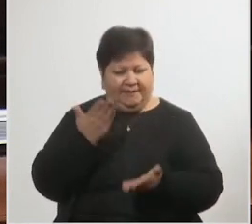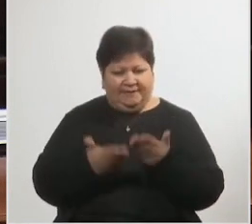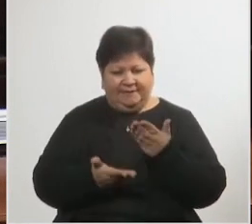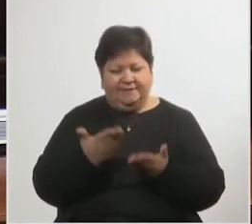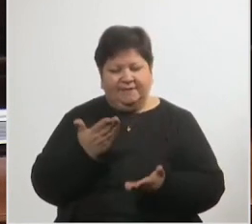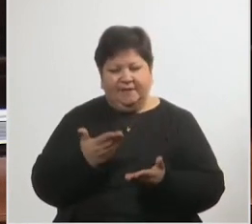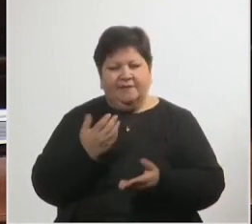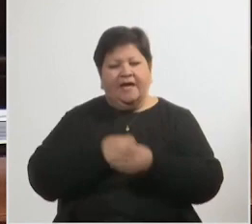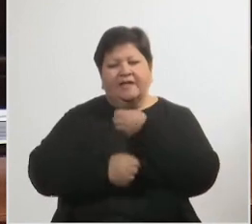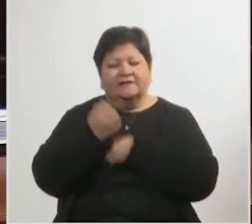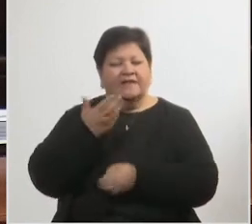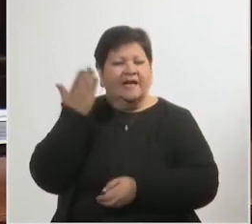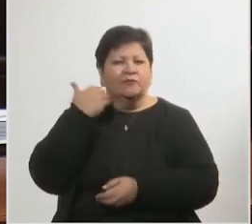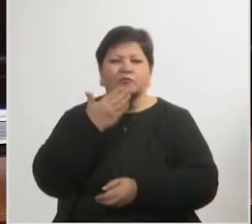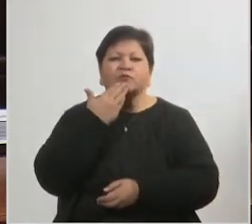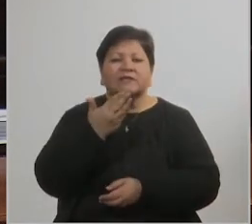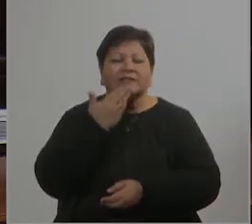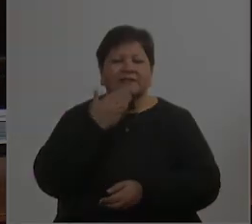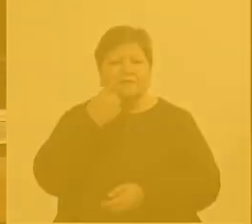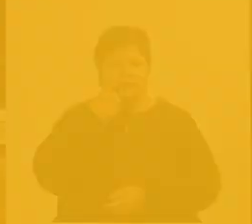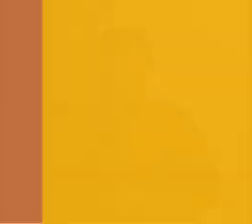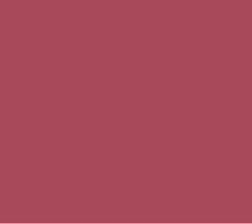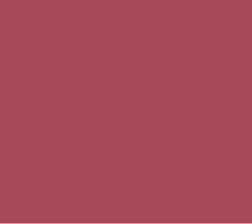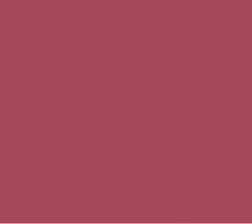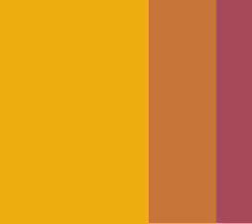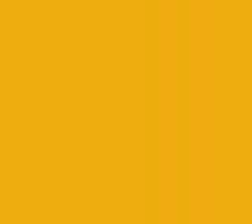muchísimos años. Gracias, señor Presidente.